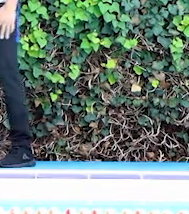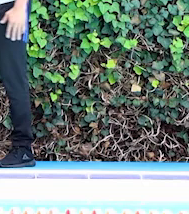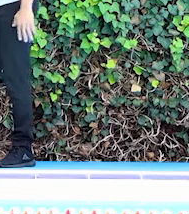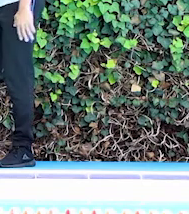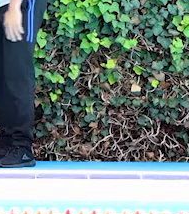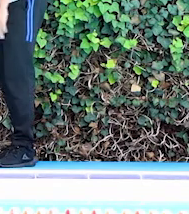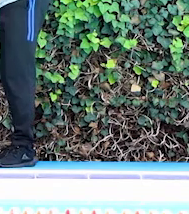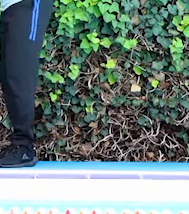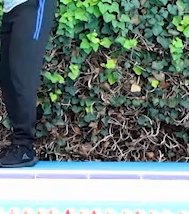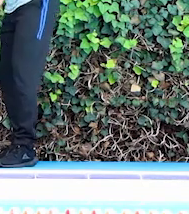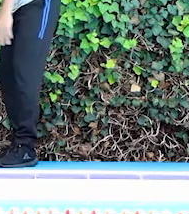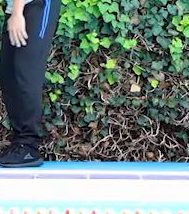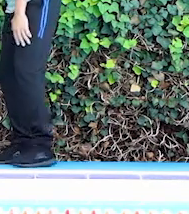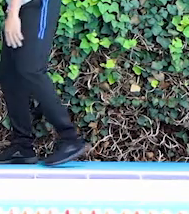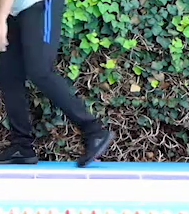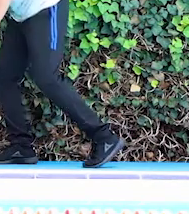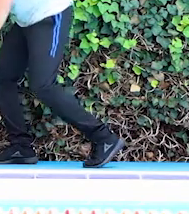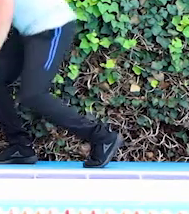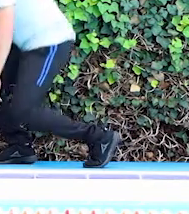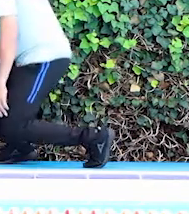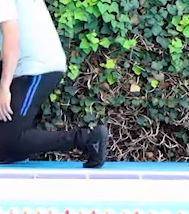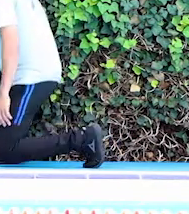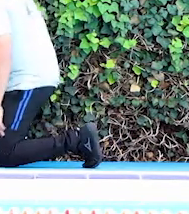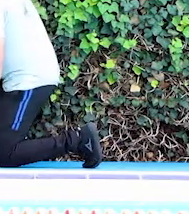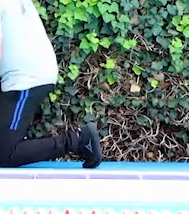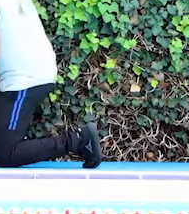Vamos a hacer la demostración. Nos ponemos en seis puntos.